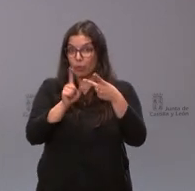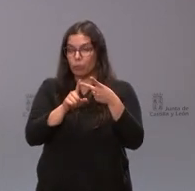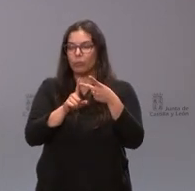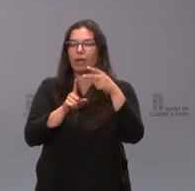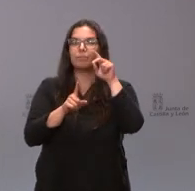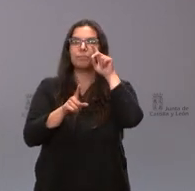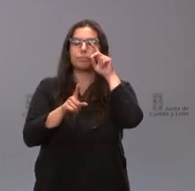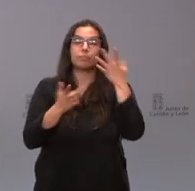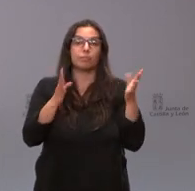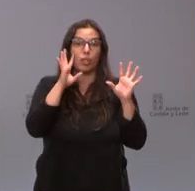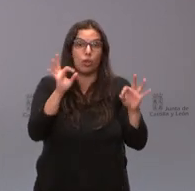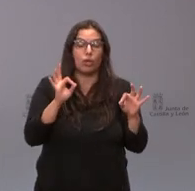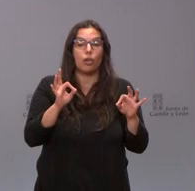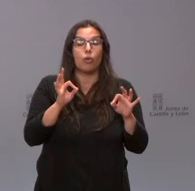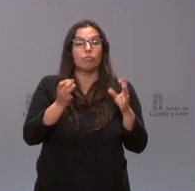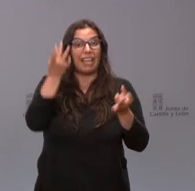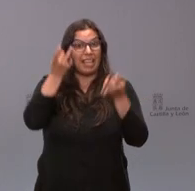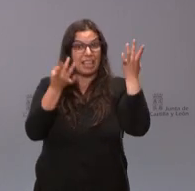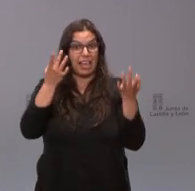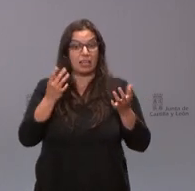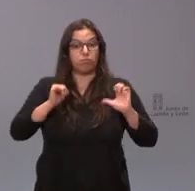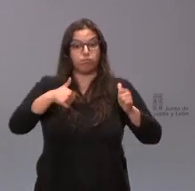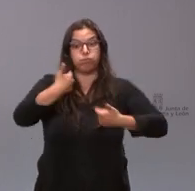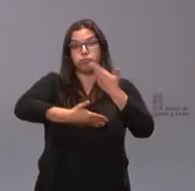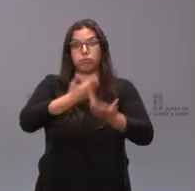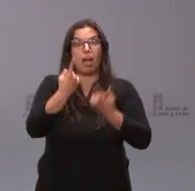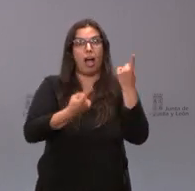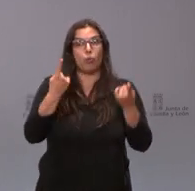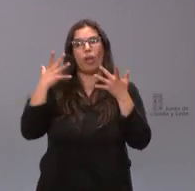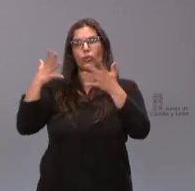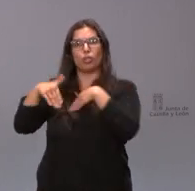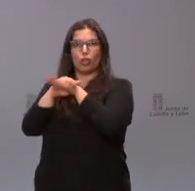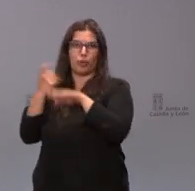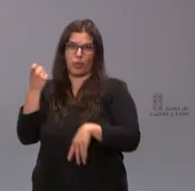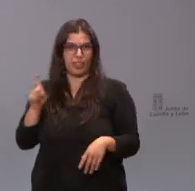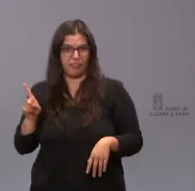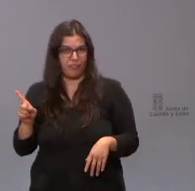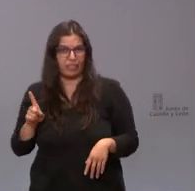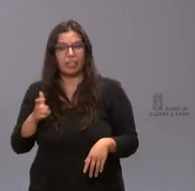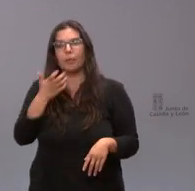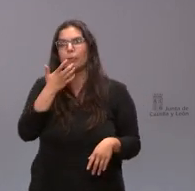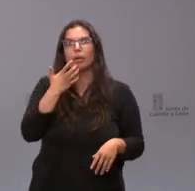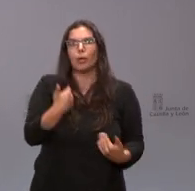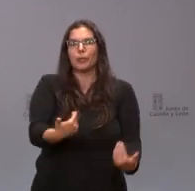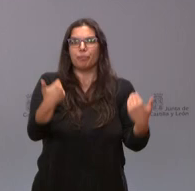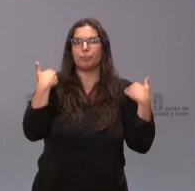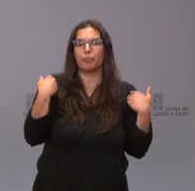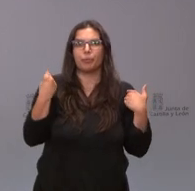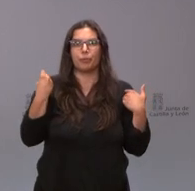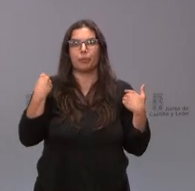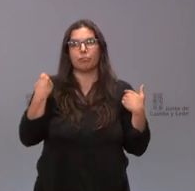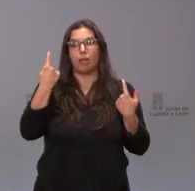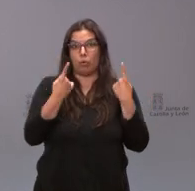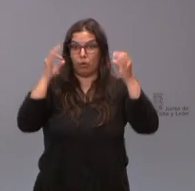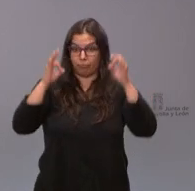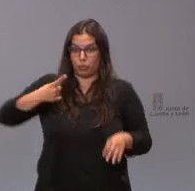lógicamente muchas de las iniciativas que se ponen en marcha no tienen por qué pasar por el Consejo de Gobierno aquellas que tienen competencia al Consejo de Gobierno para ello